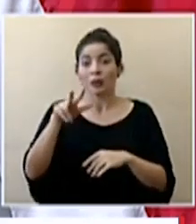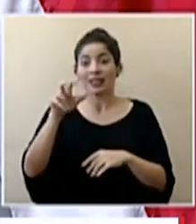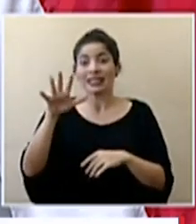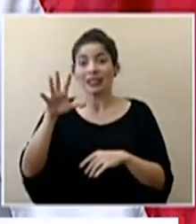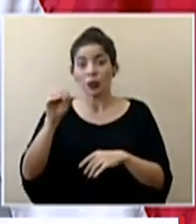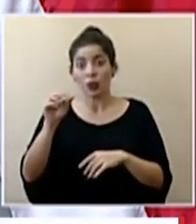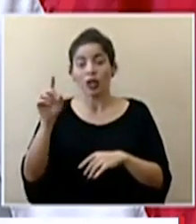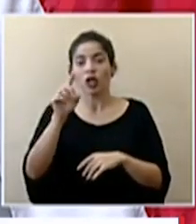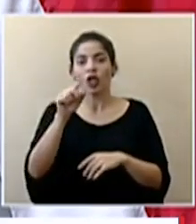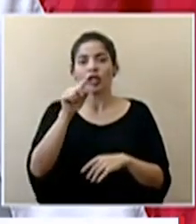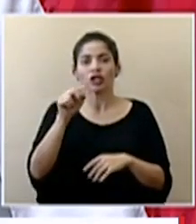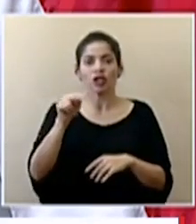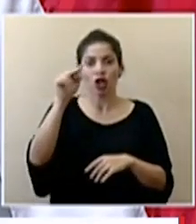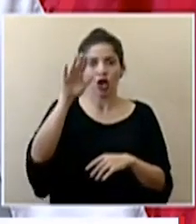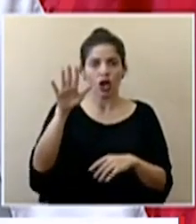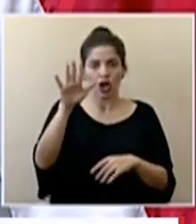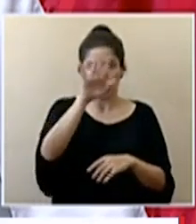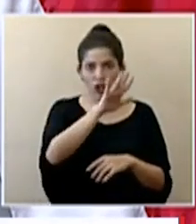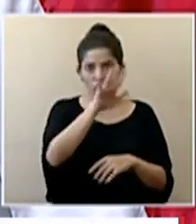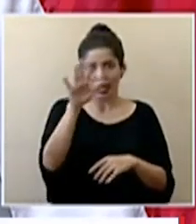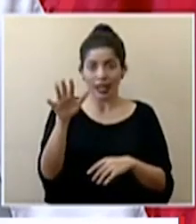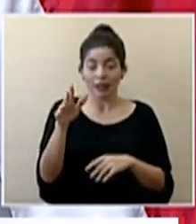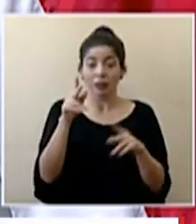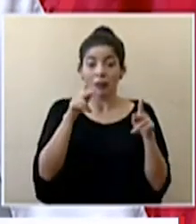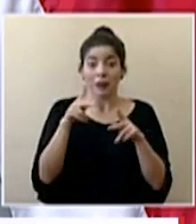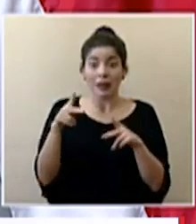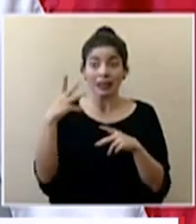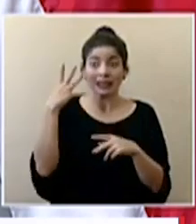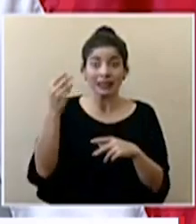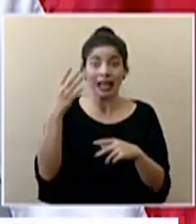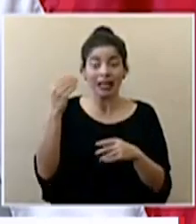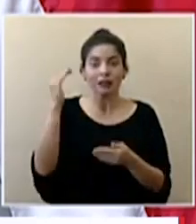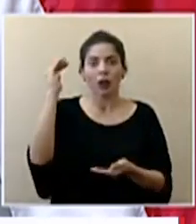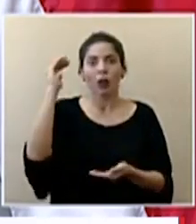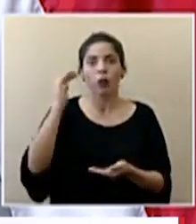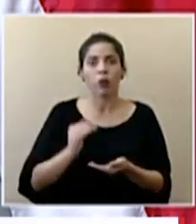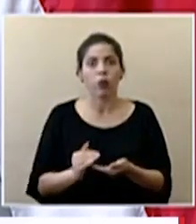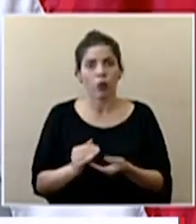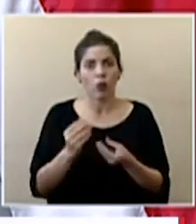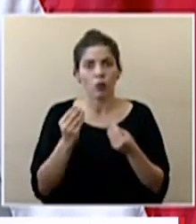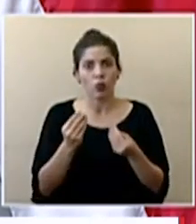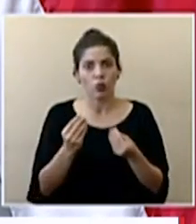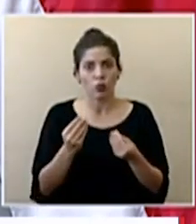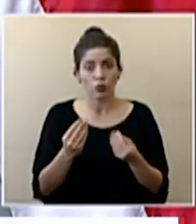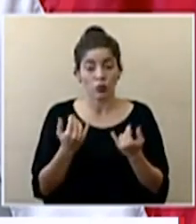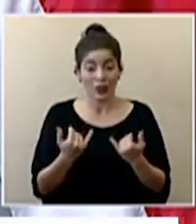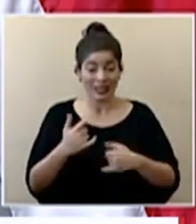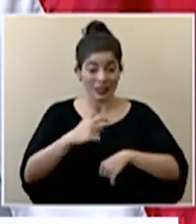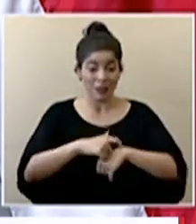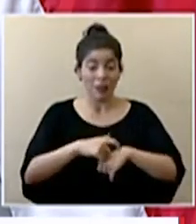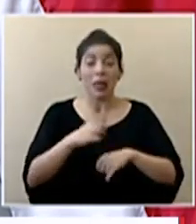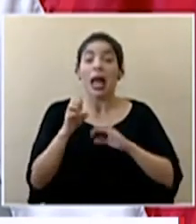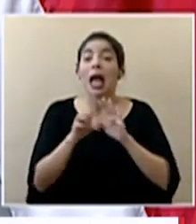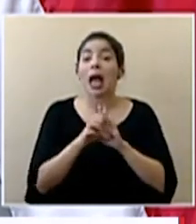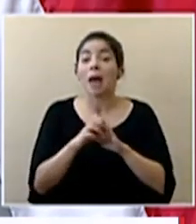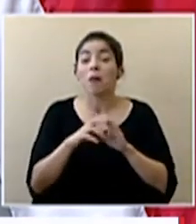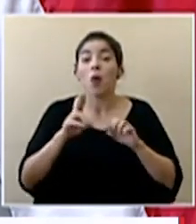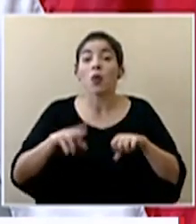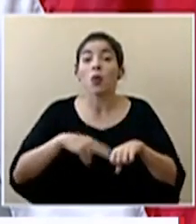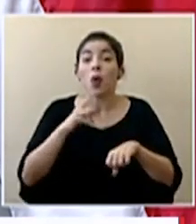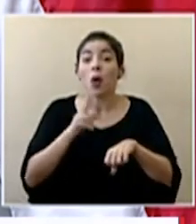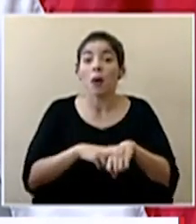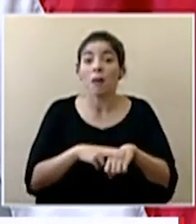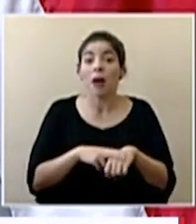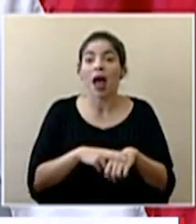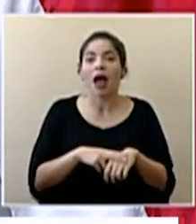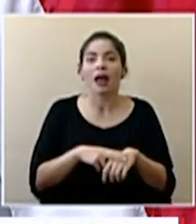en la zona norte los movimientos de salida han venido bajando abismalmente en esta época si estuviéramos en condiciones normales